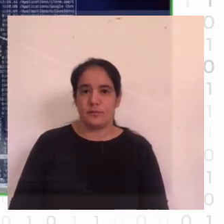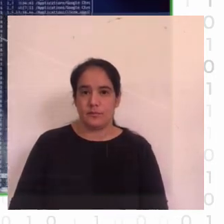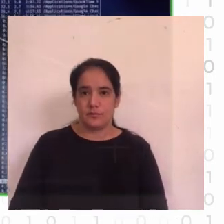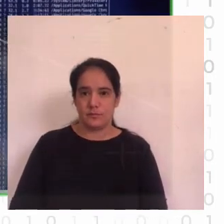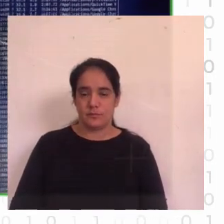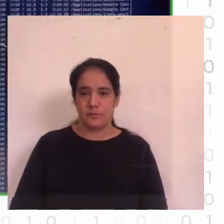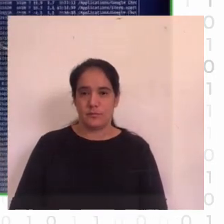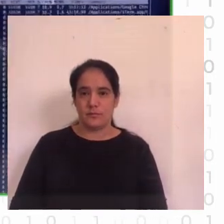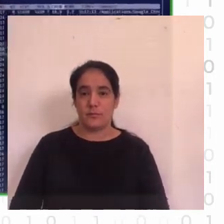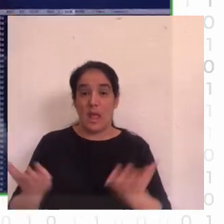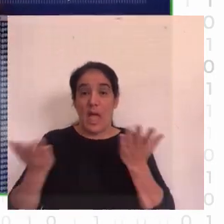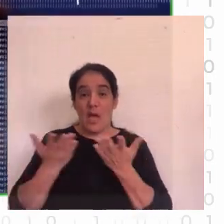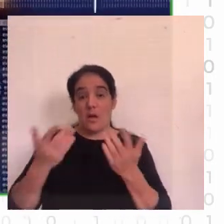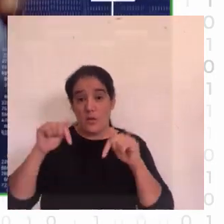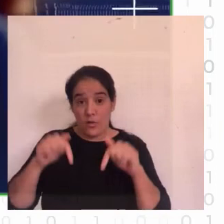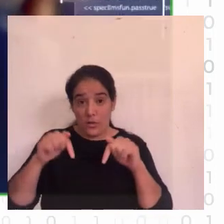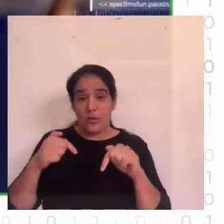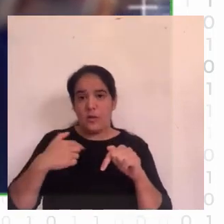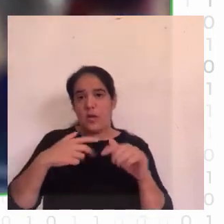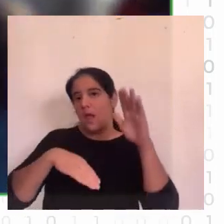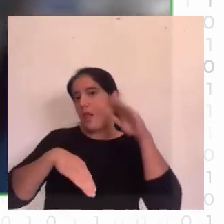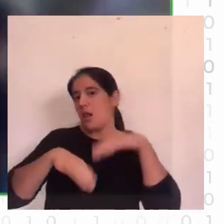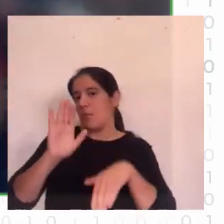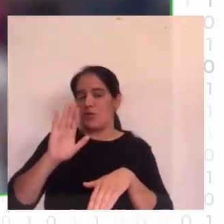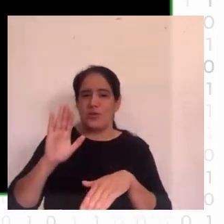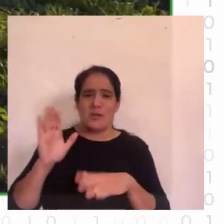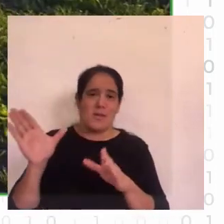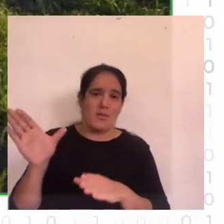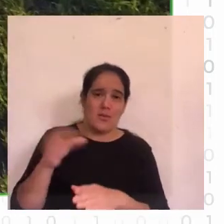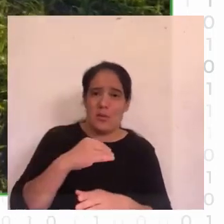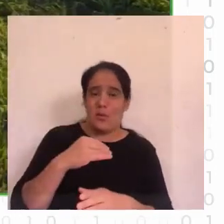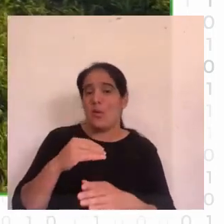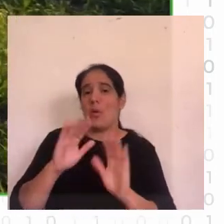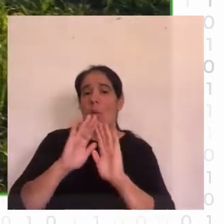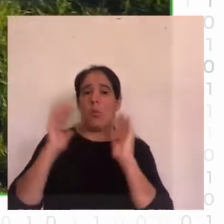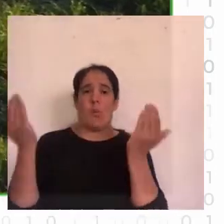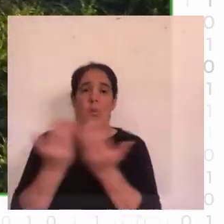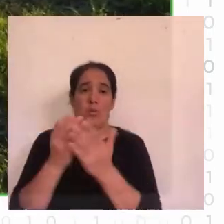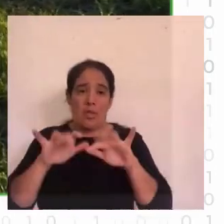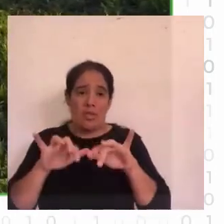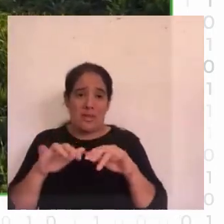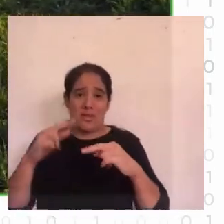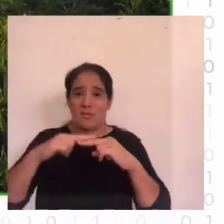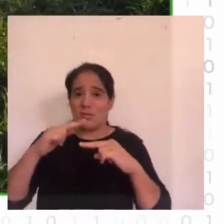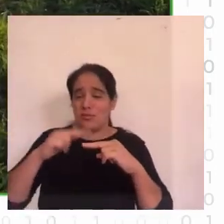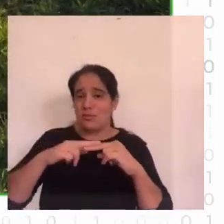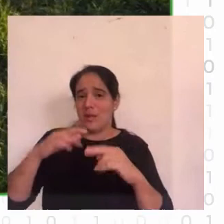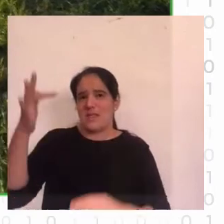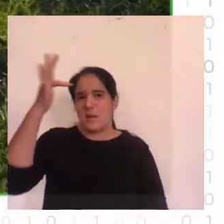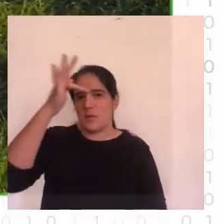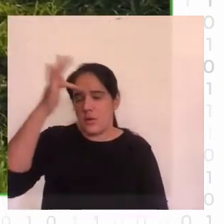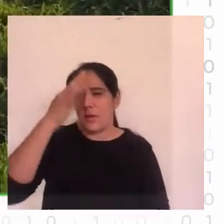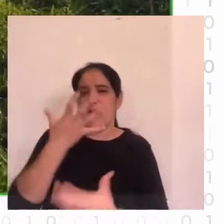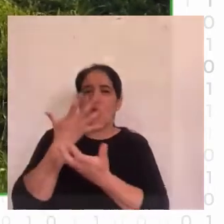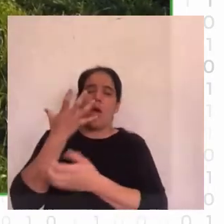actualmente la mayoría de las cosas pasa por el mundo digital tenemos la tecnología tenemos el almacenamiento para